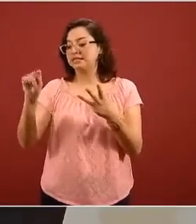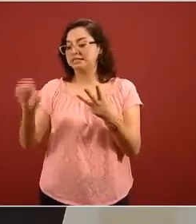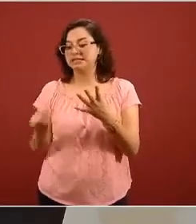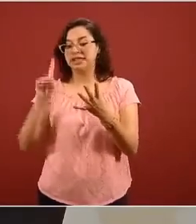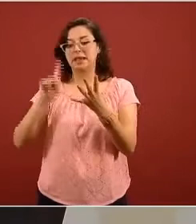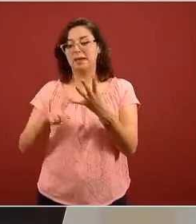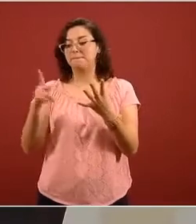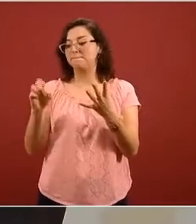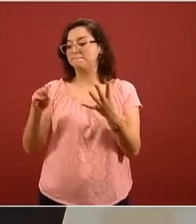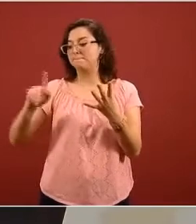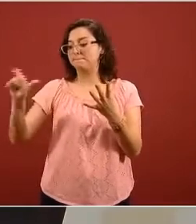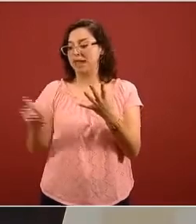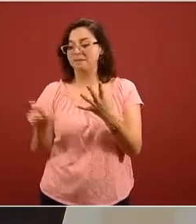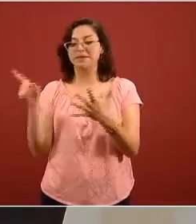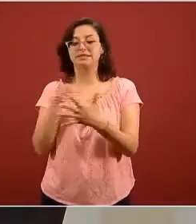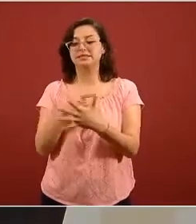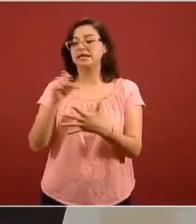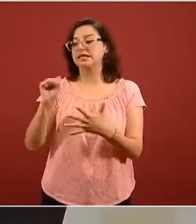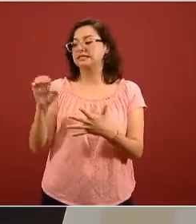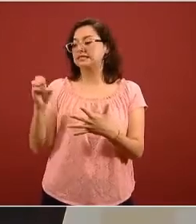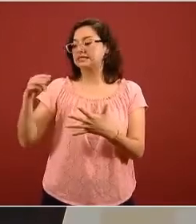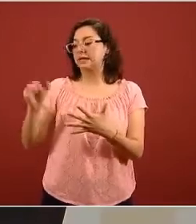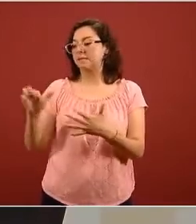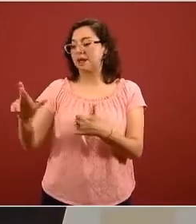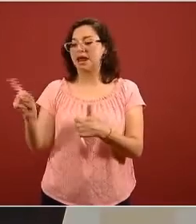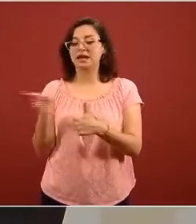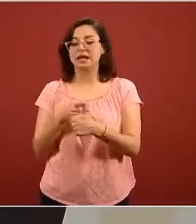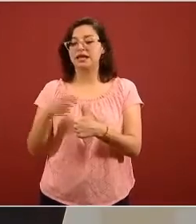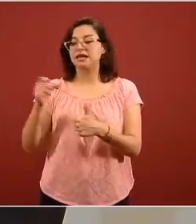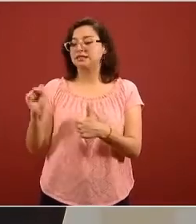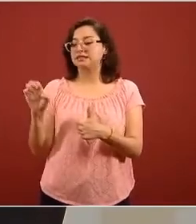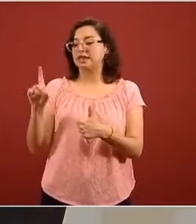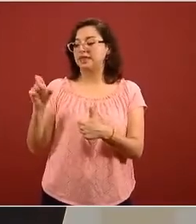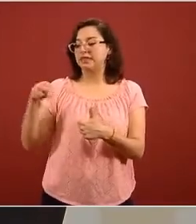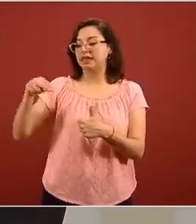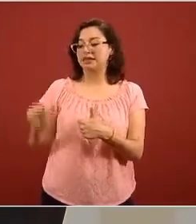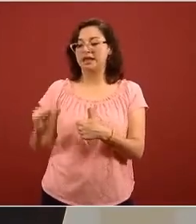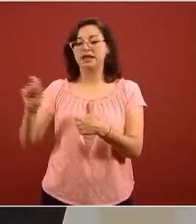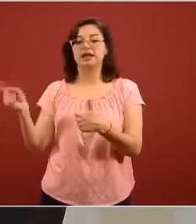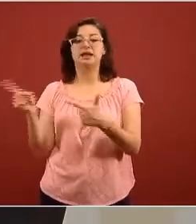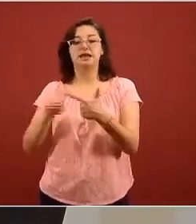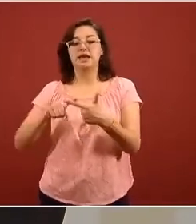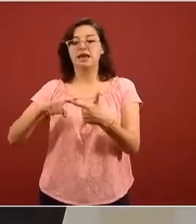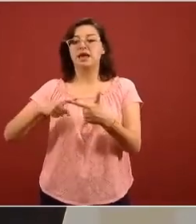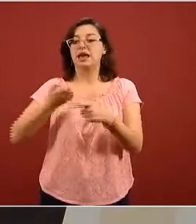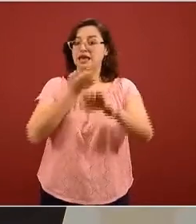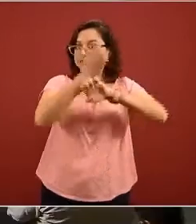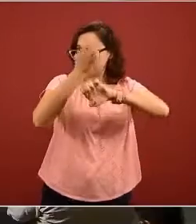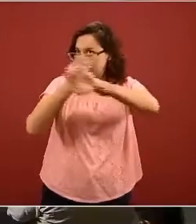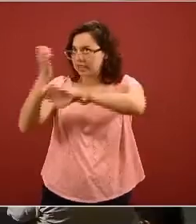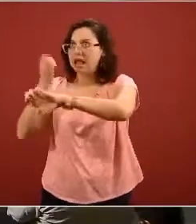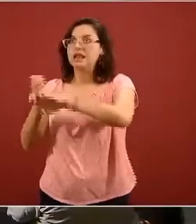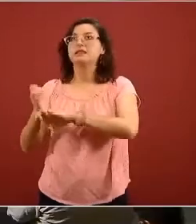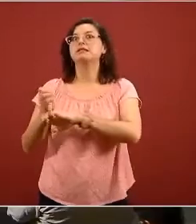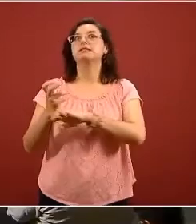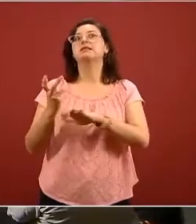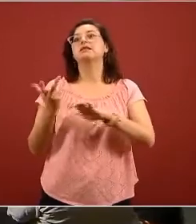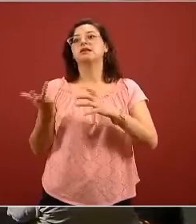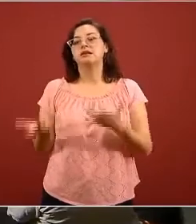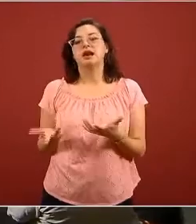existe el plan Marina existe el plan DN3 existen los servicios estatales de salud vimos ayer o anteayer